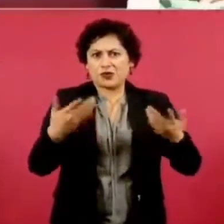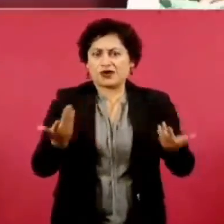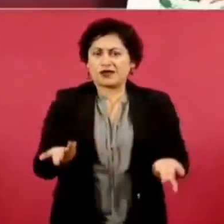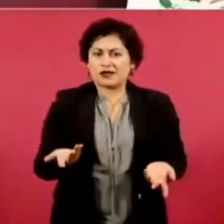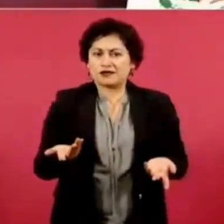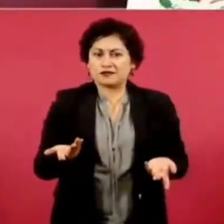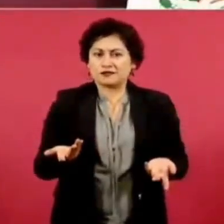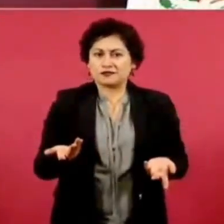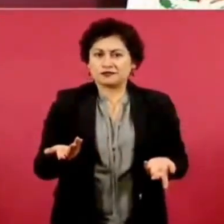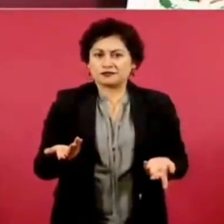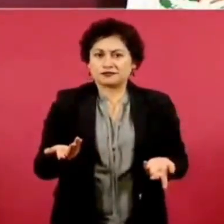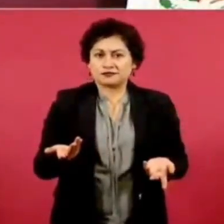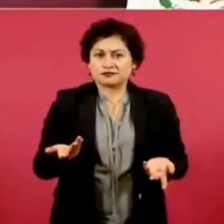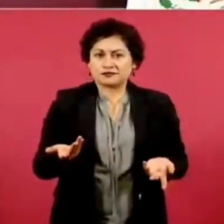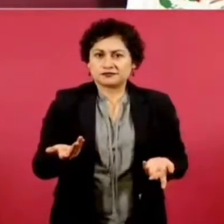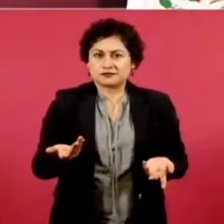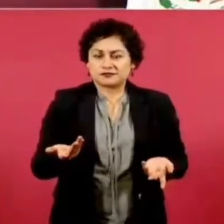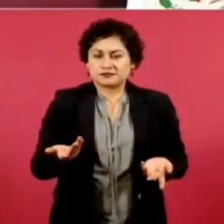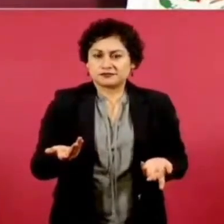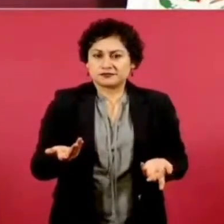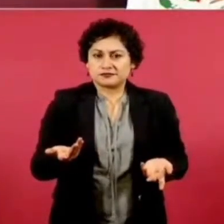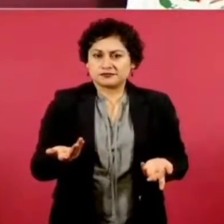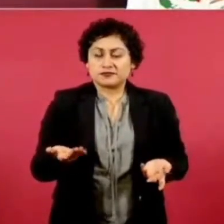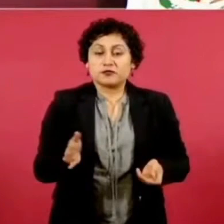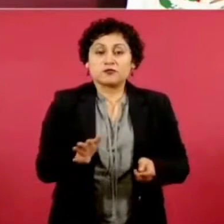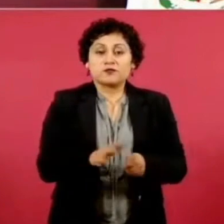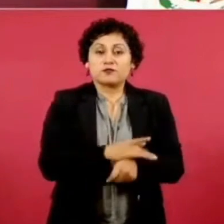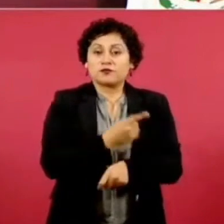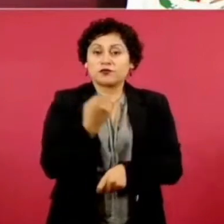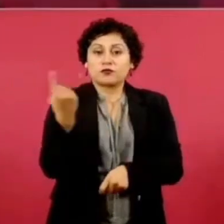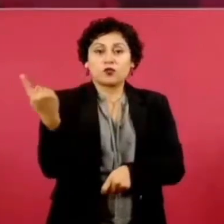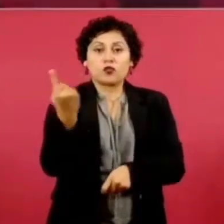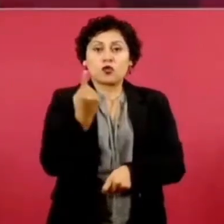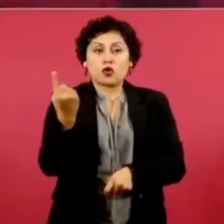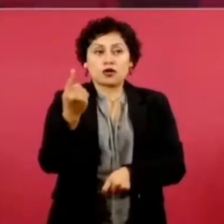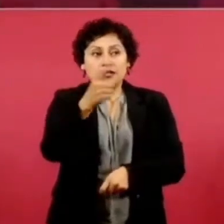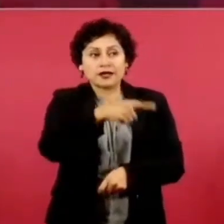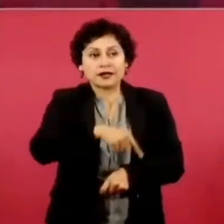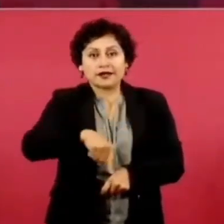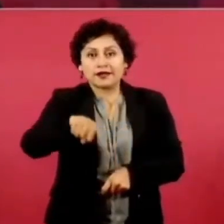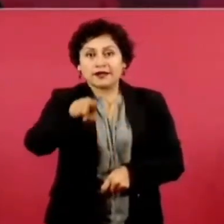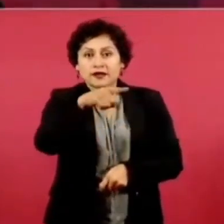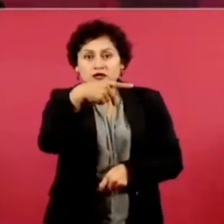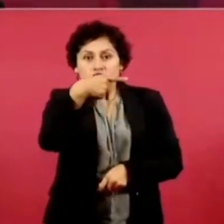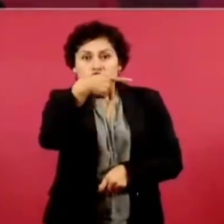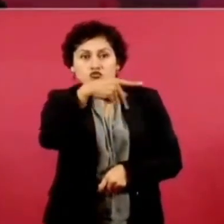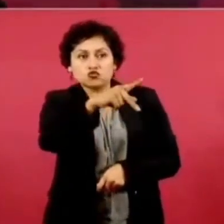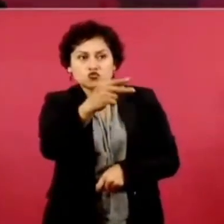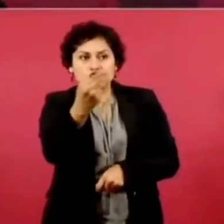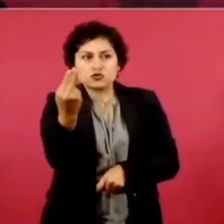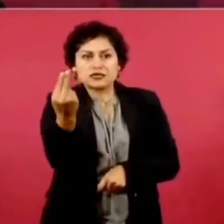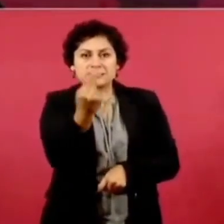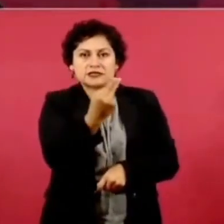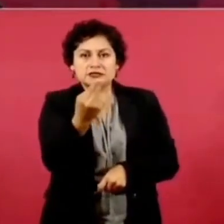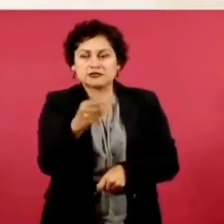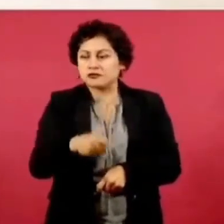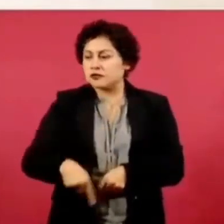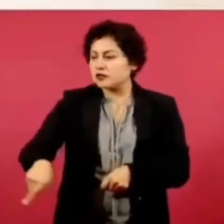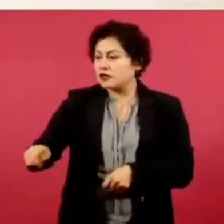por encima del interés colectivo, del interés popular,